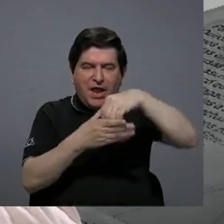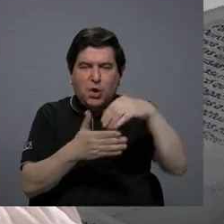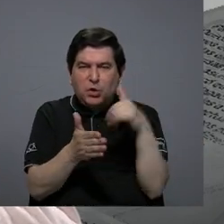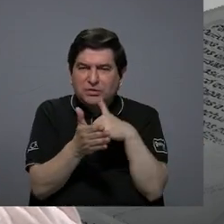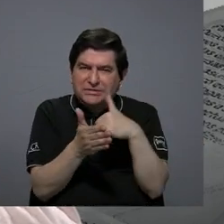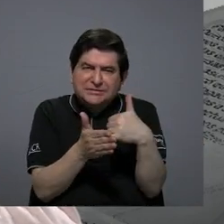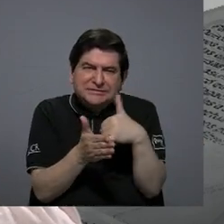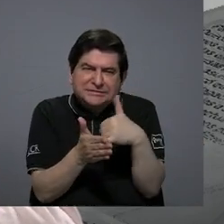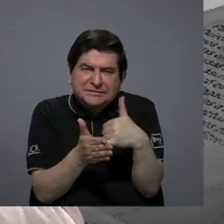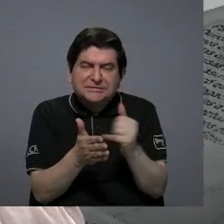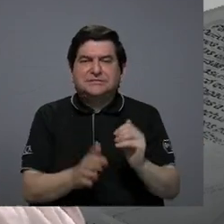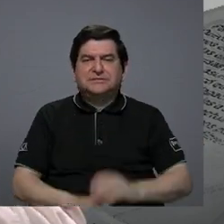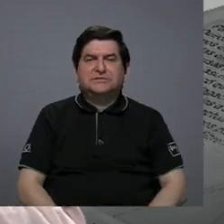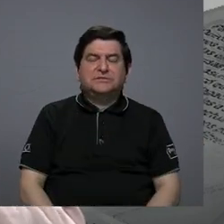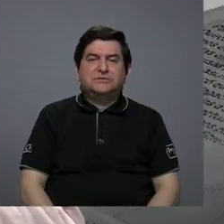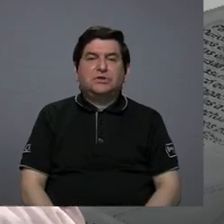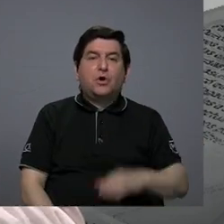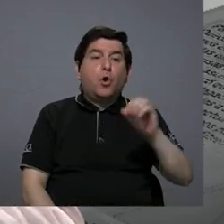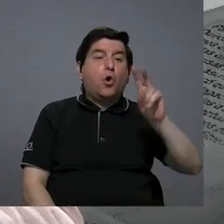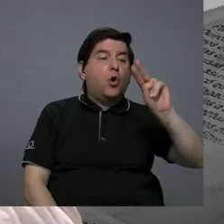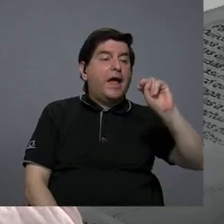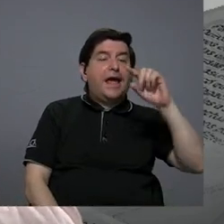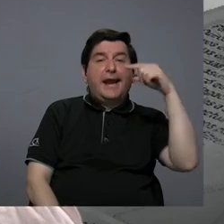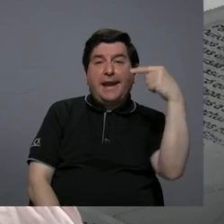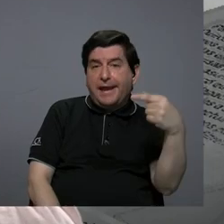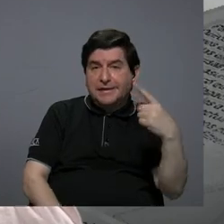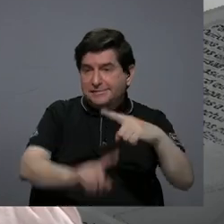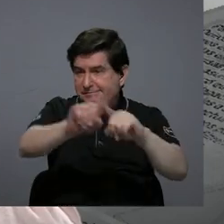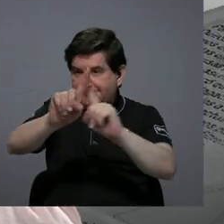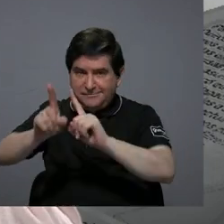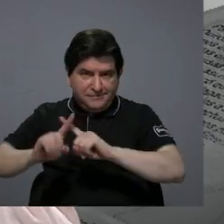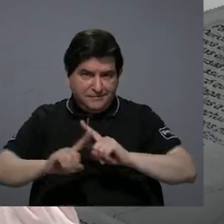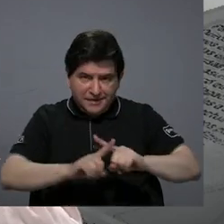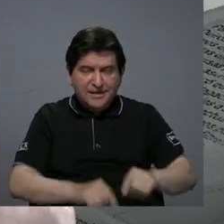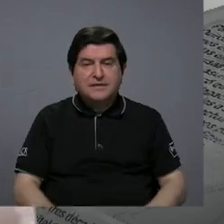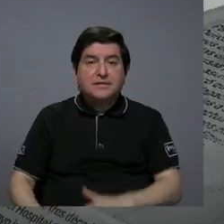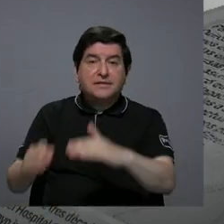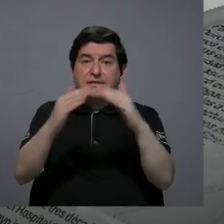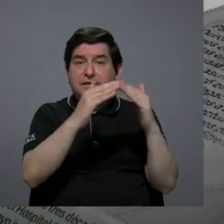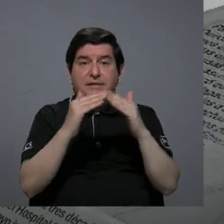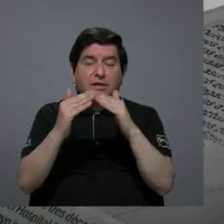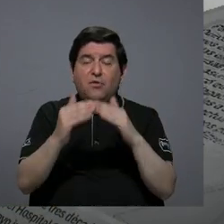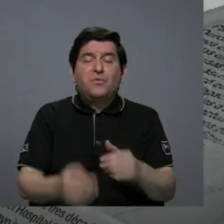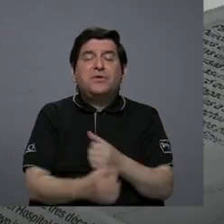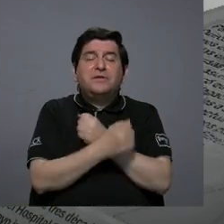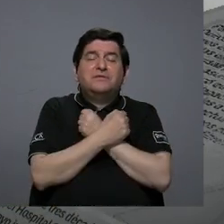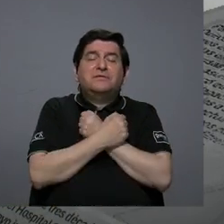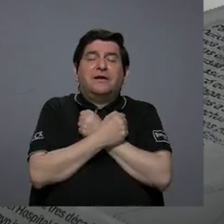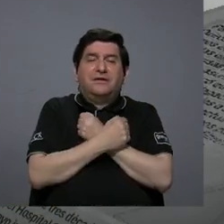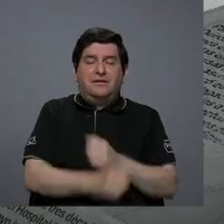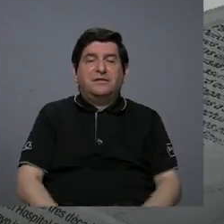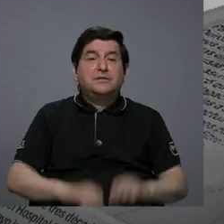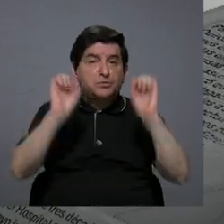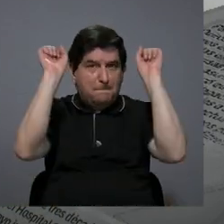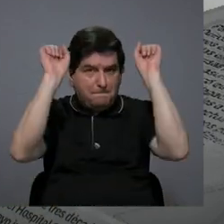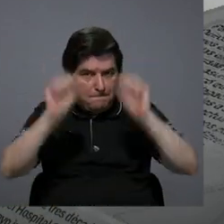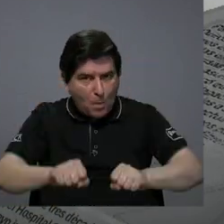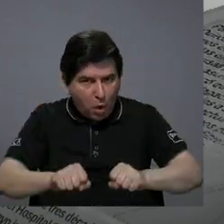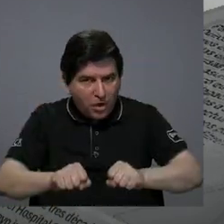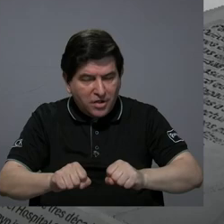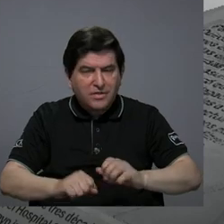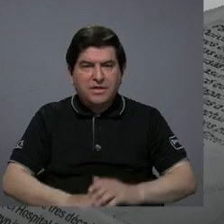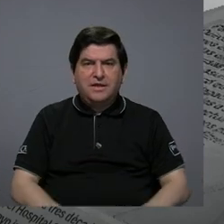vulnerabilización de ONGs de comunidades de afecto que se puedan